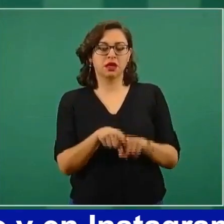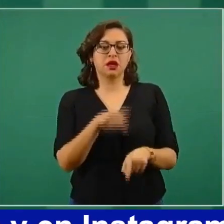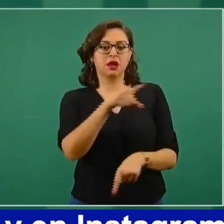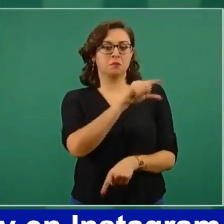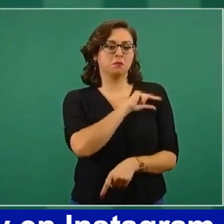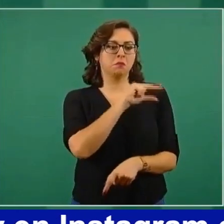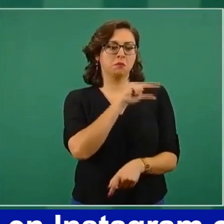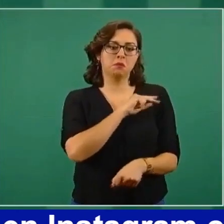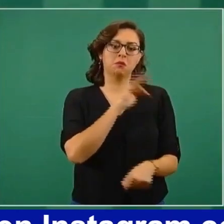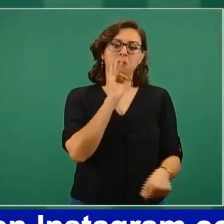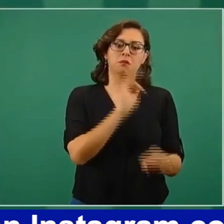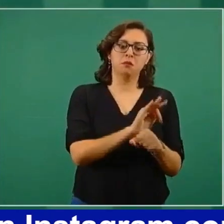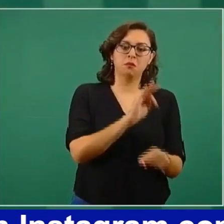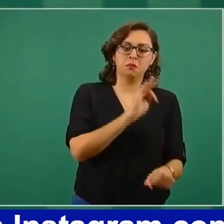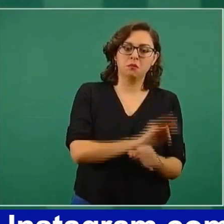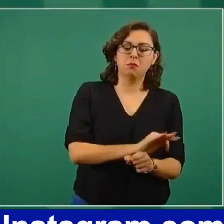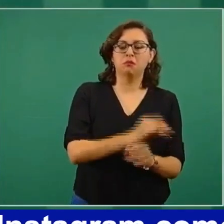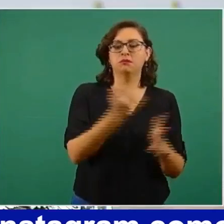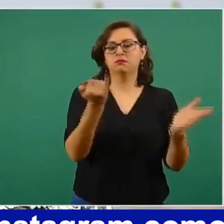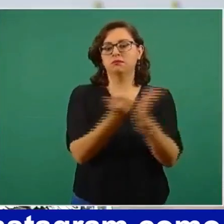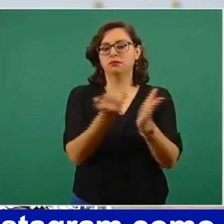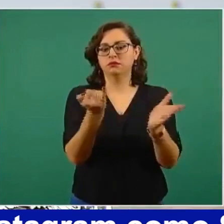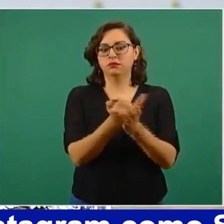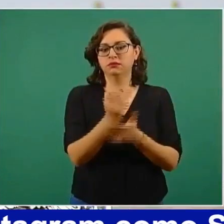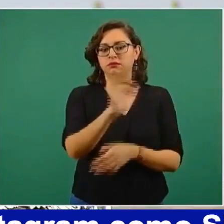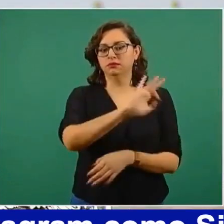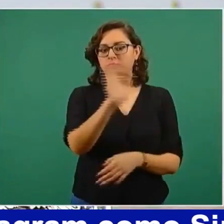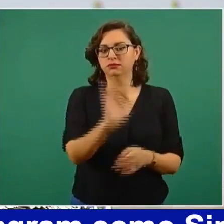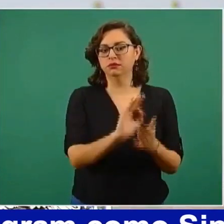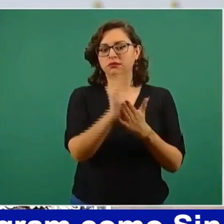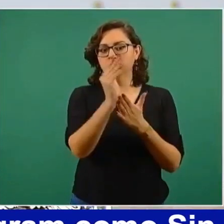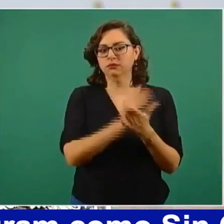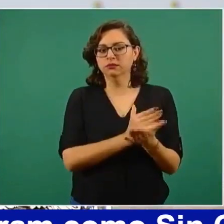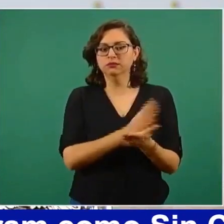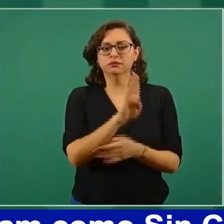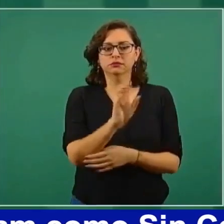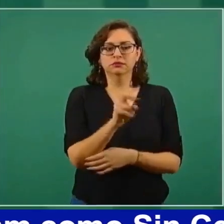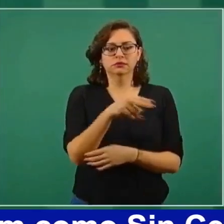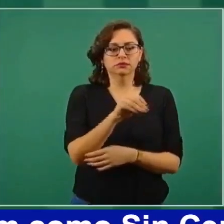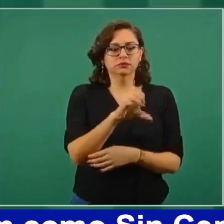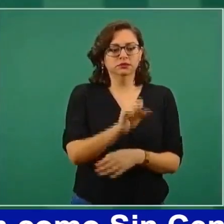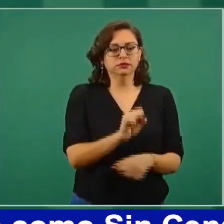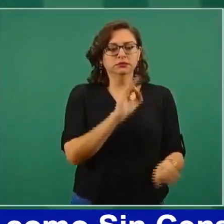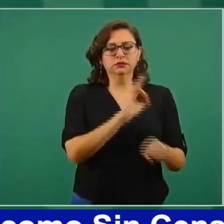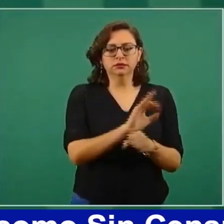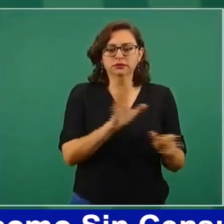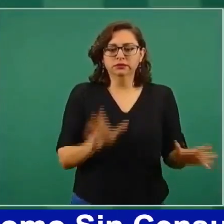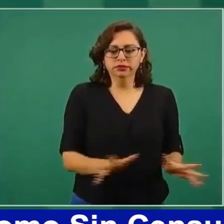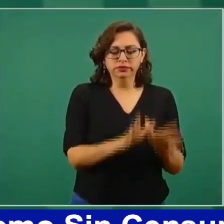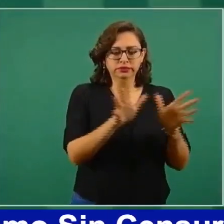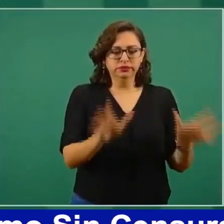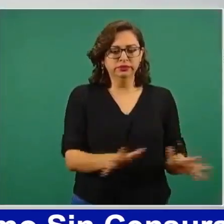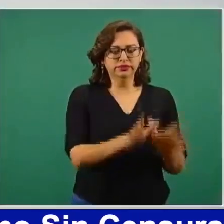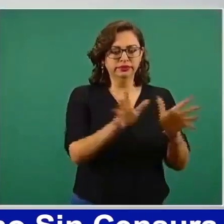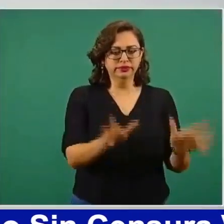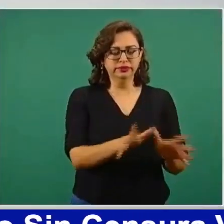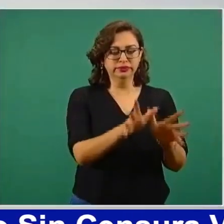y permite la injusticia de que las grandes corporaciones comerciales